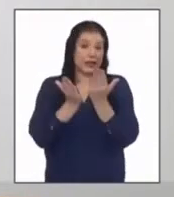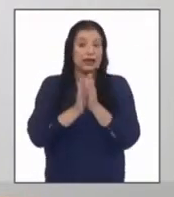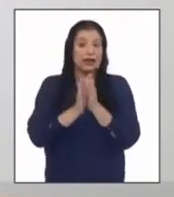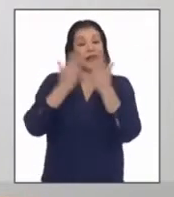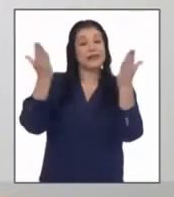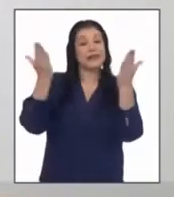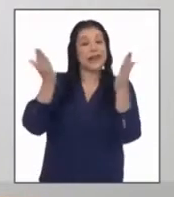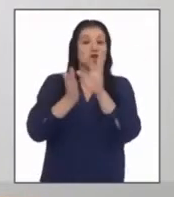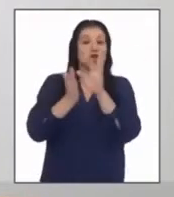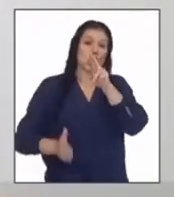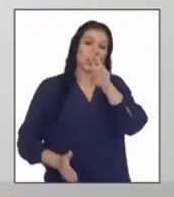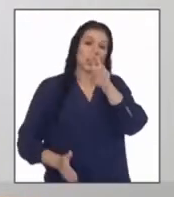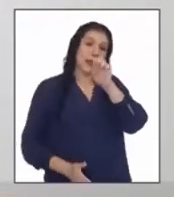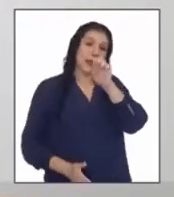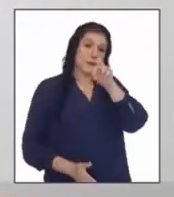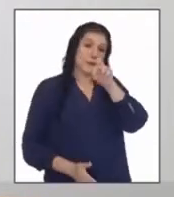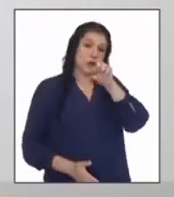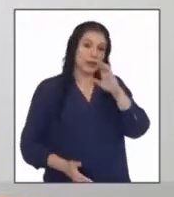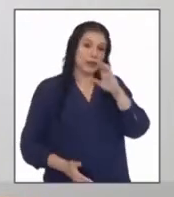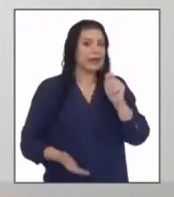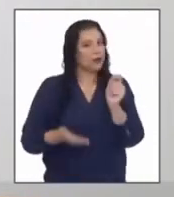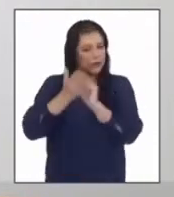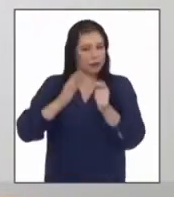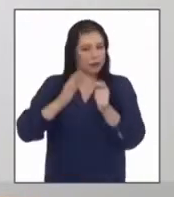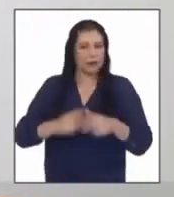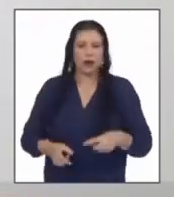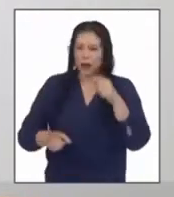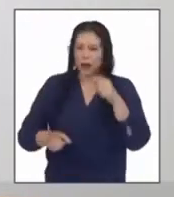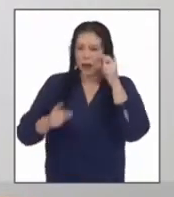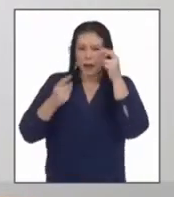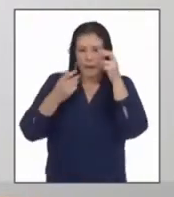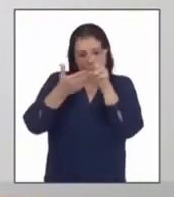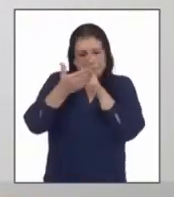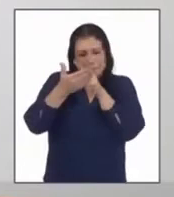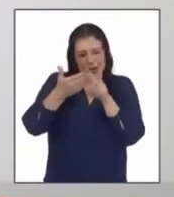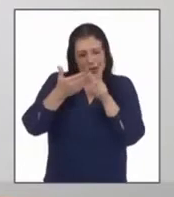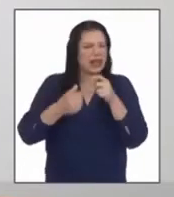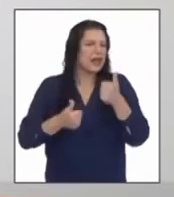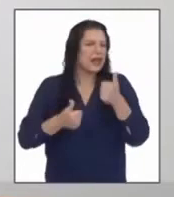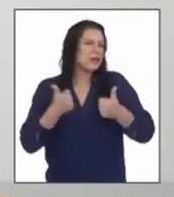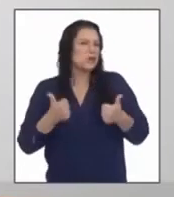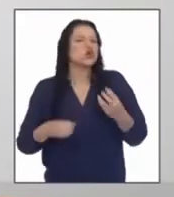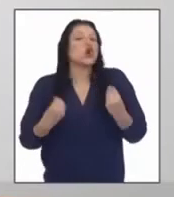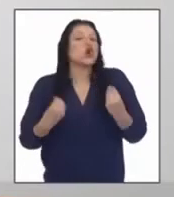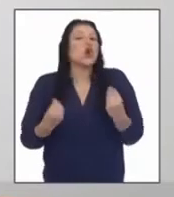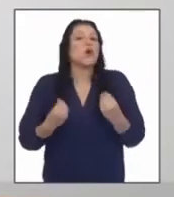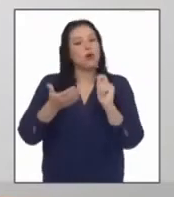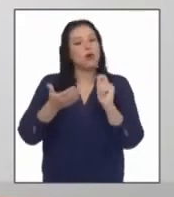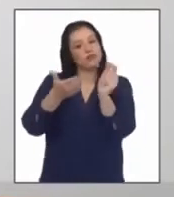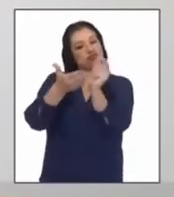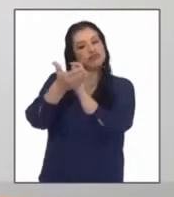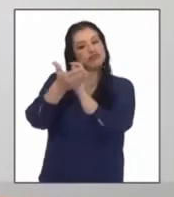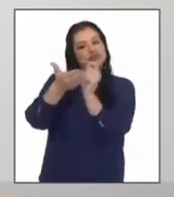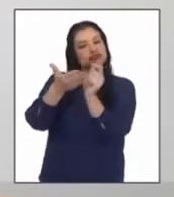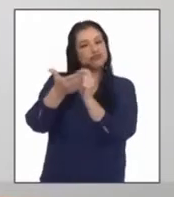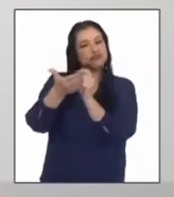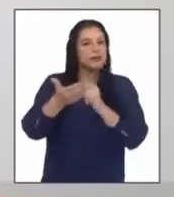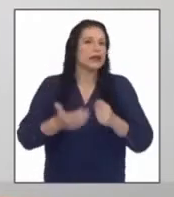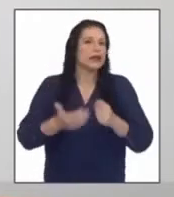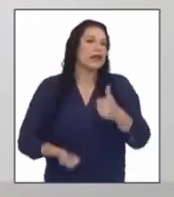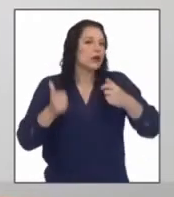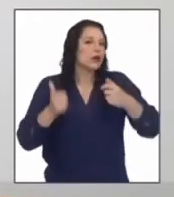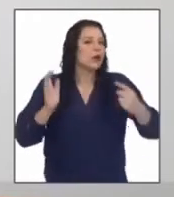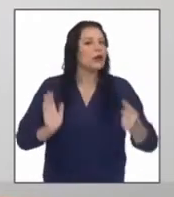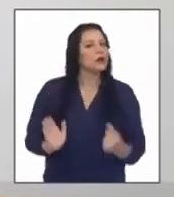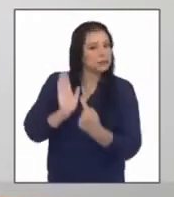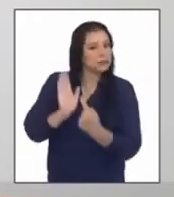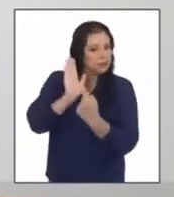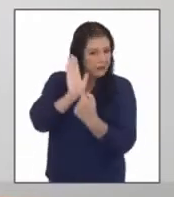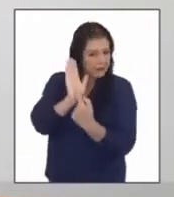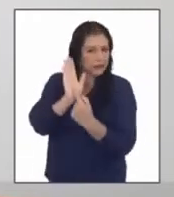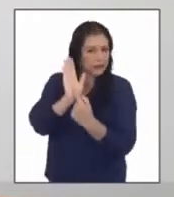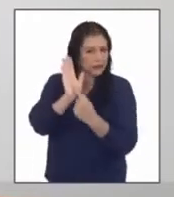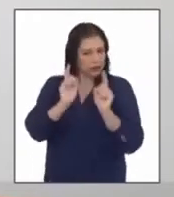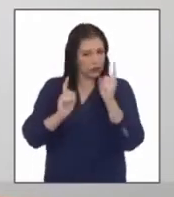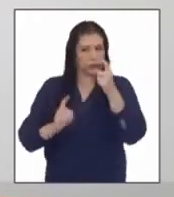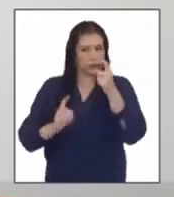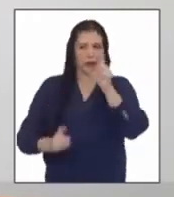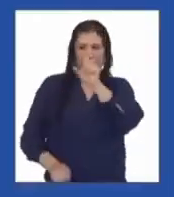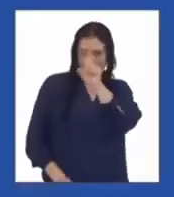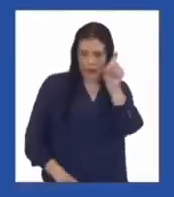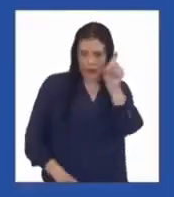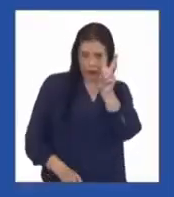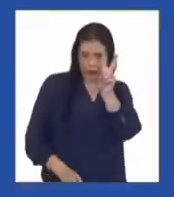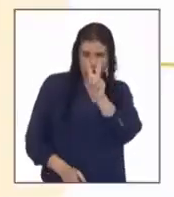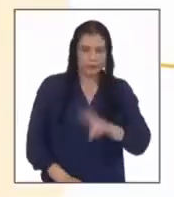república fijémonos bien en cómo se redacta y que nos presenta en su primer